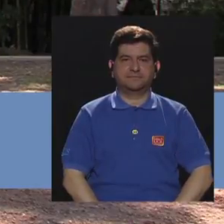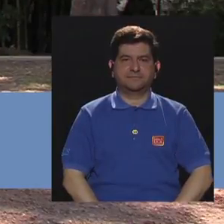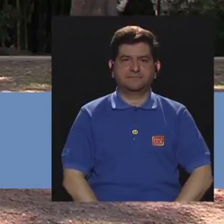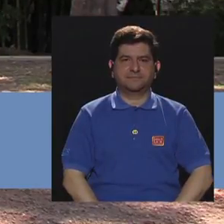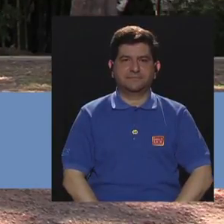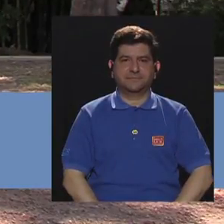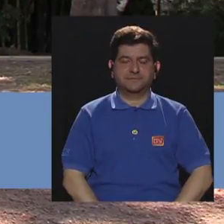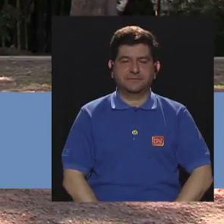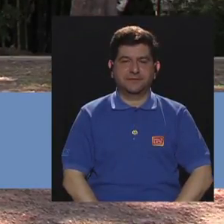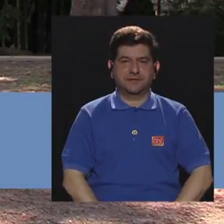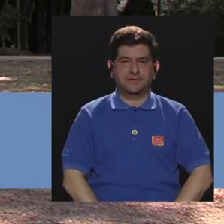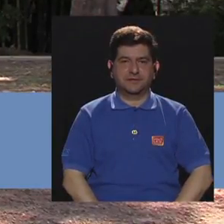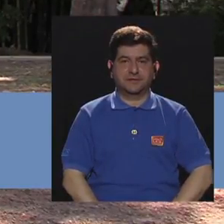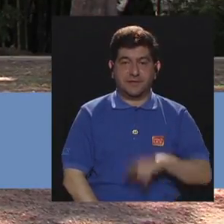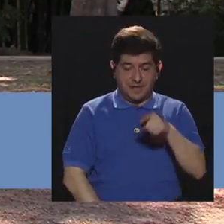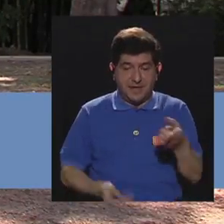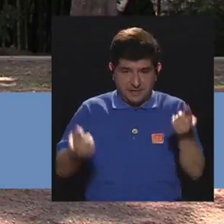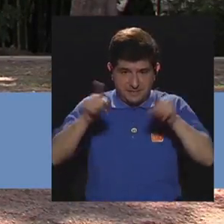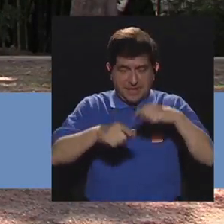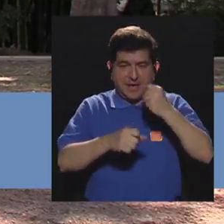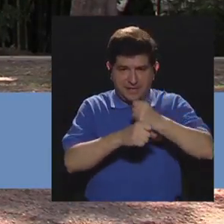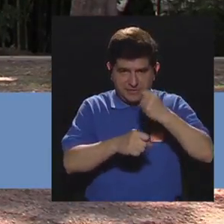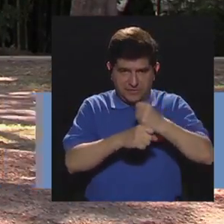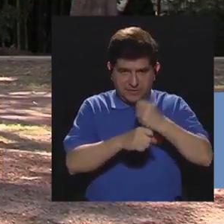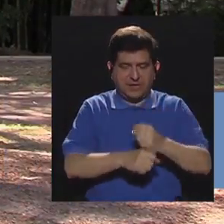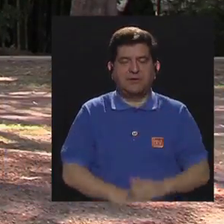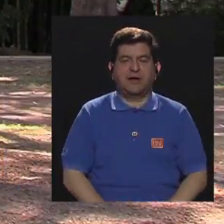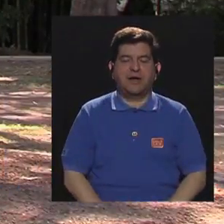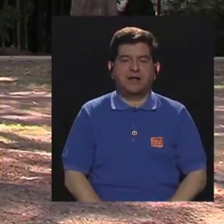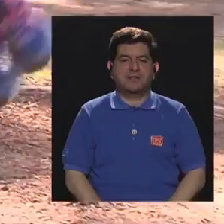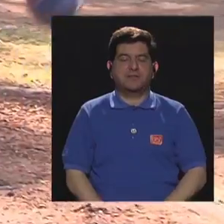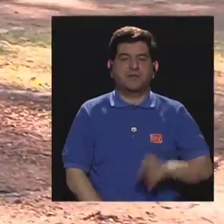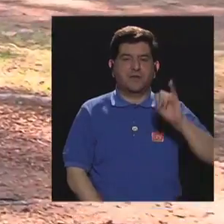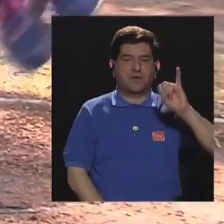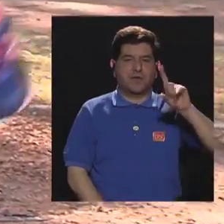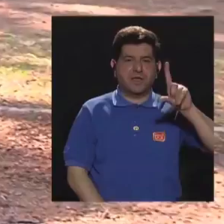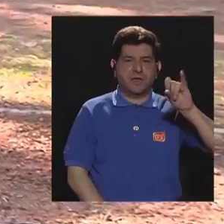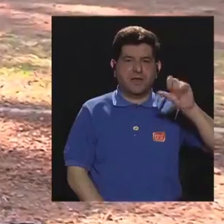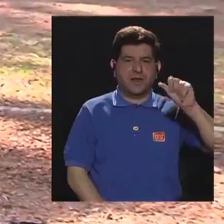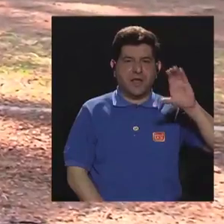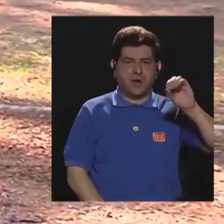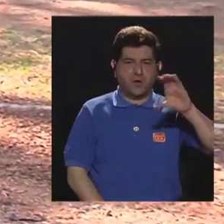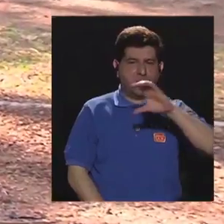Aquí estamos trabajando los oblicuos. Estamos trabajando el psoas ilíaco y los oblicuos.